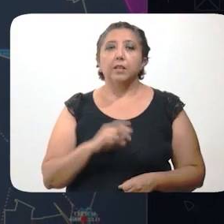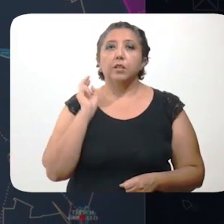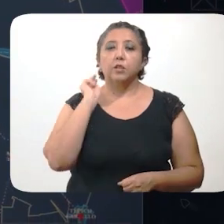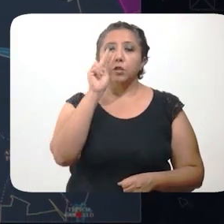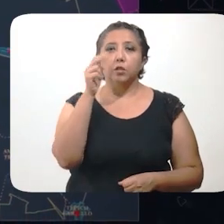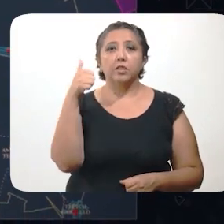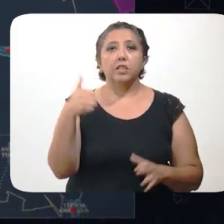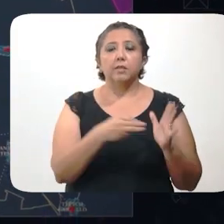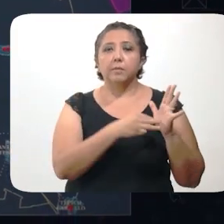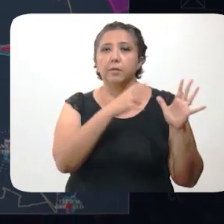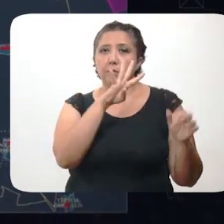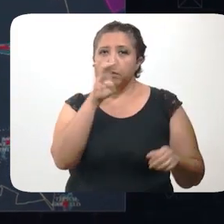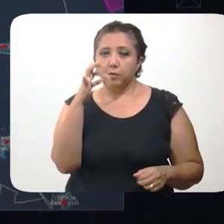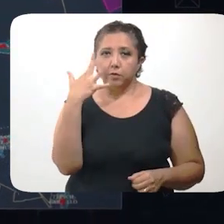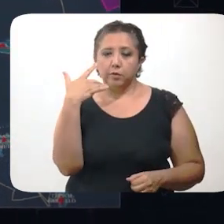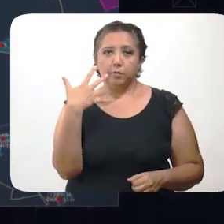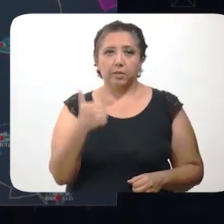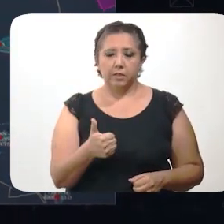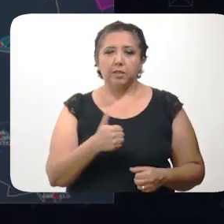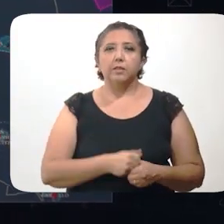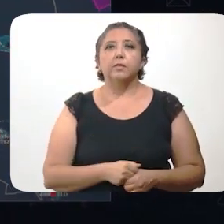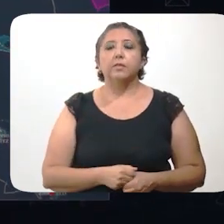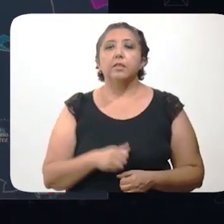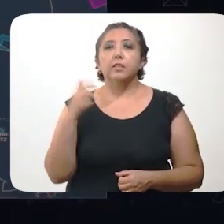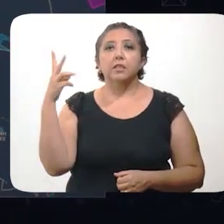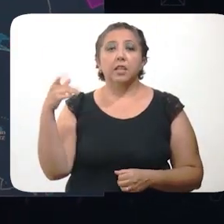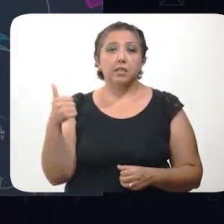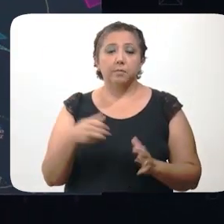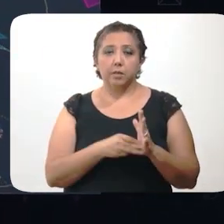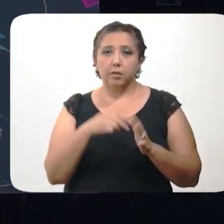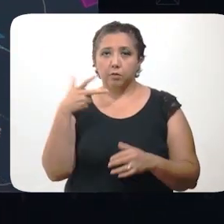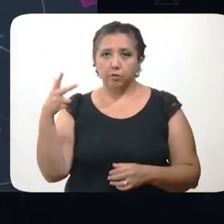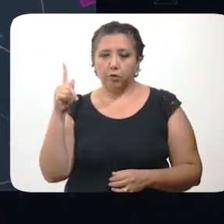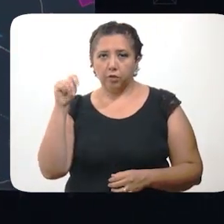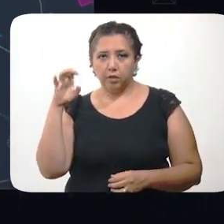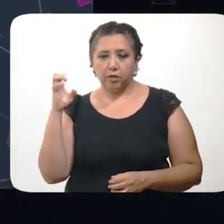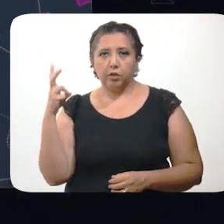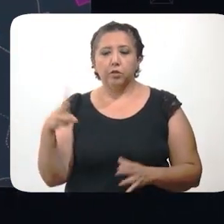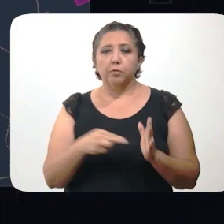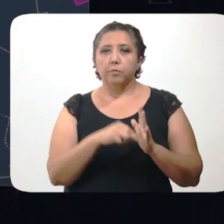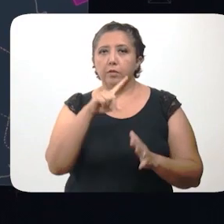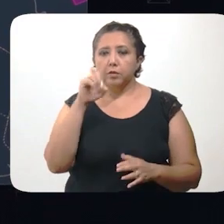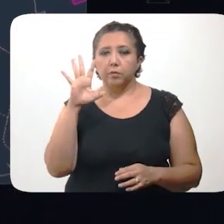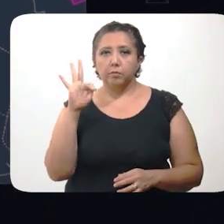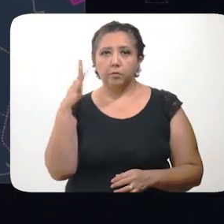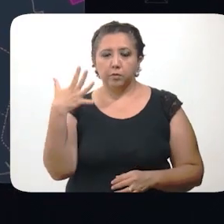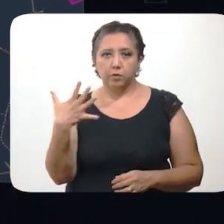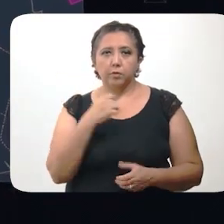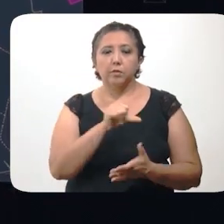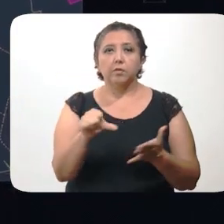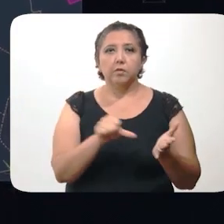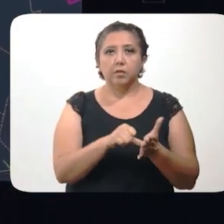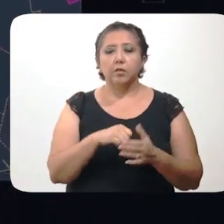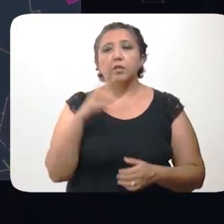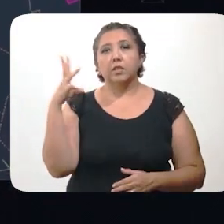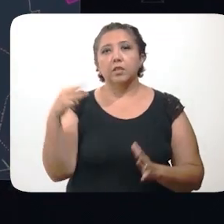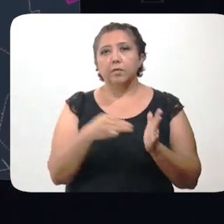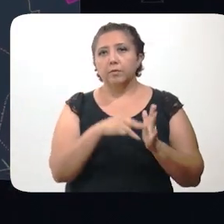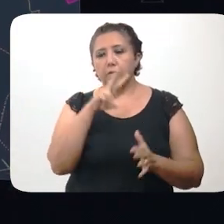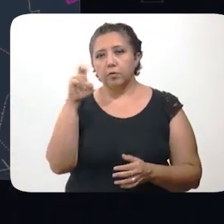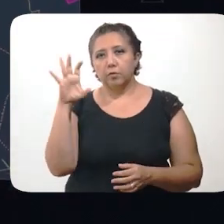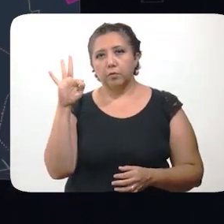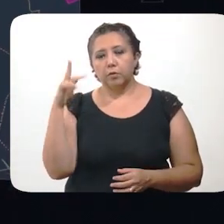la zona norte, 6,456, 6,008 en la zona oriente, 2,145 en la zona centro, 3